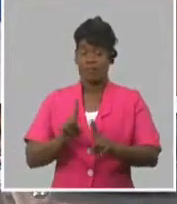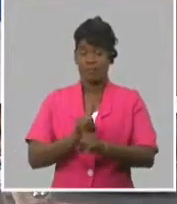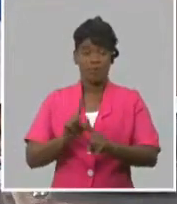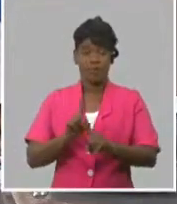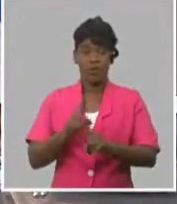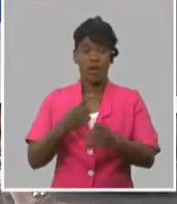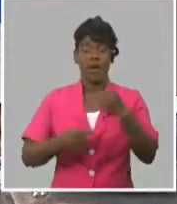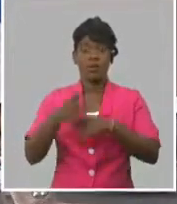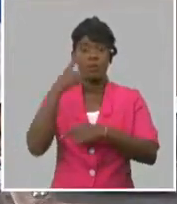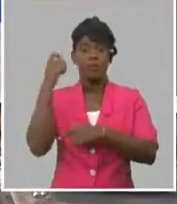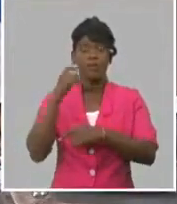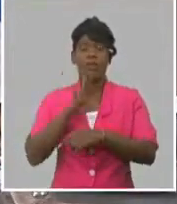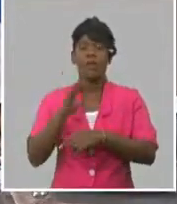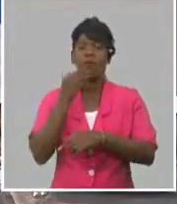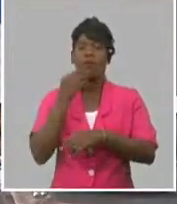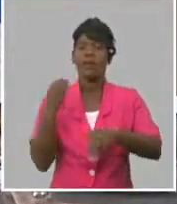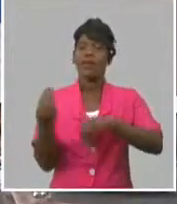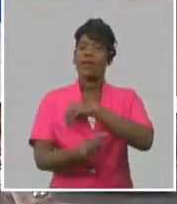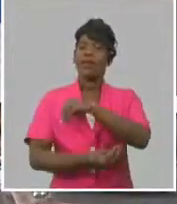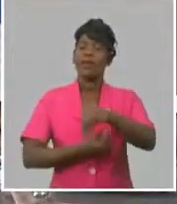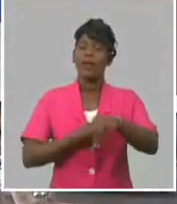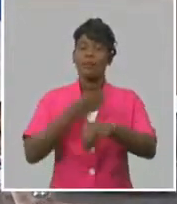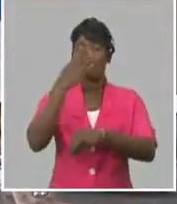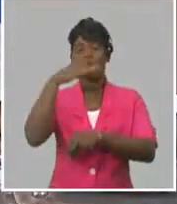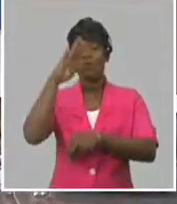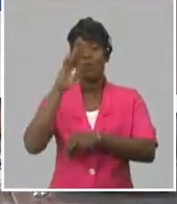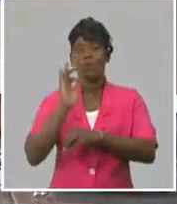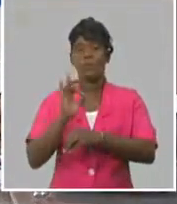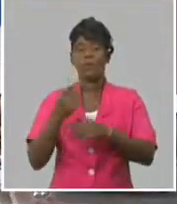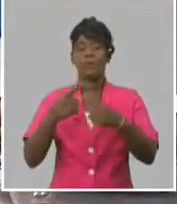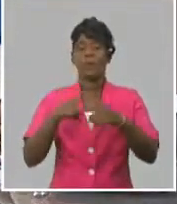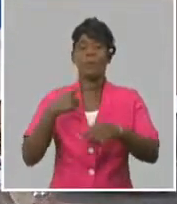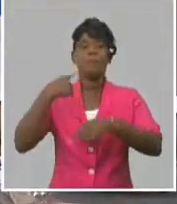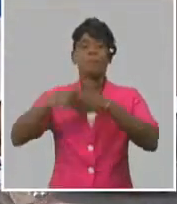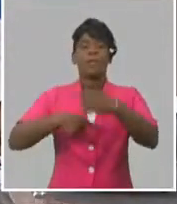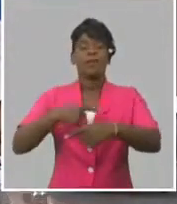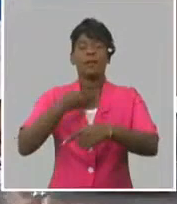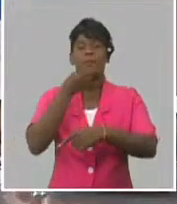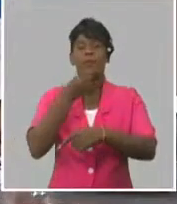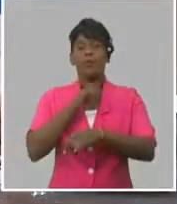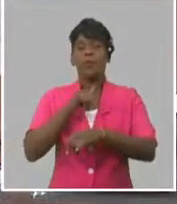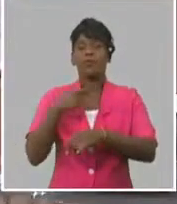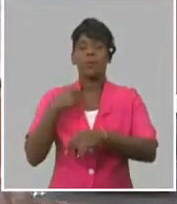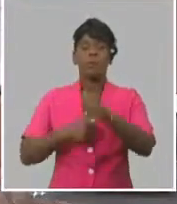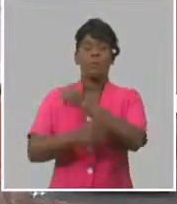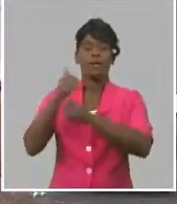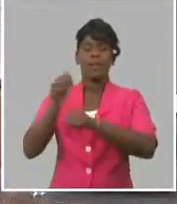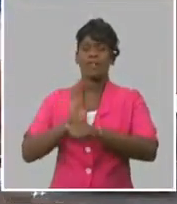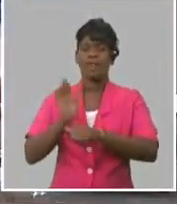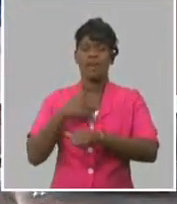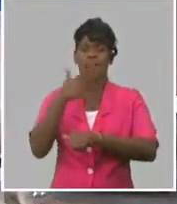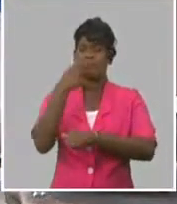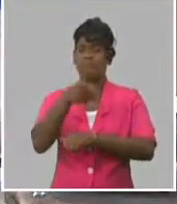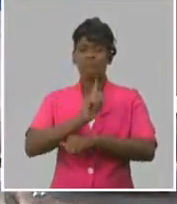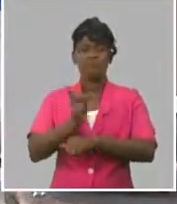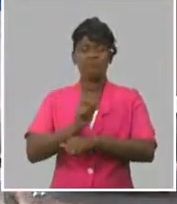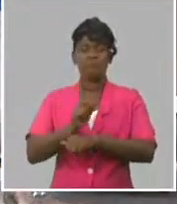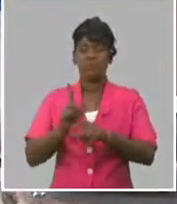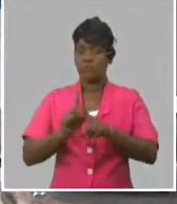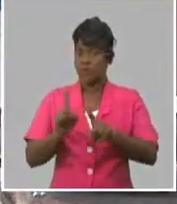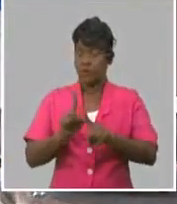unificación monetaria y cambiaria y pasado mañana podemos decir nos equivocamos y vamos a virar hacia atrás. Eso económicamente no